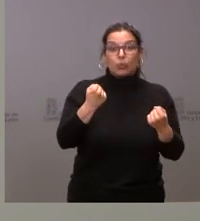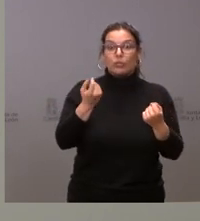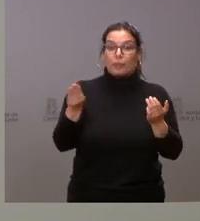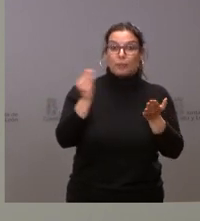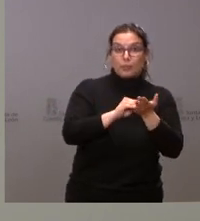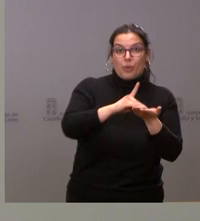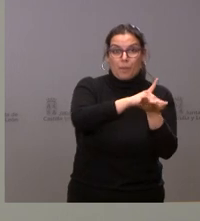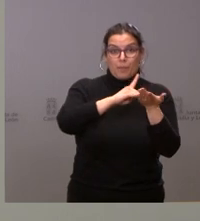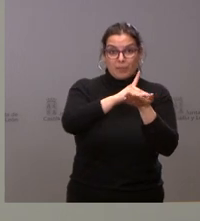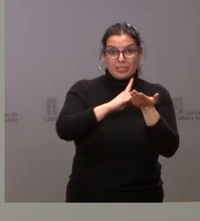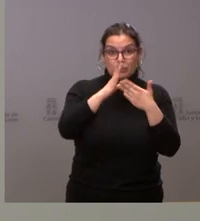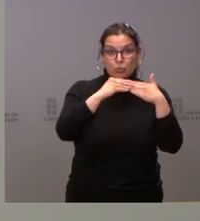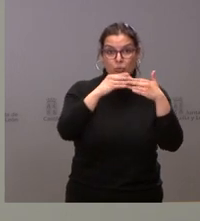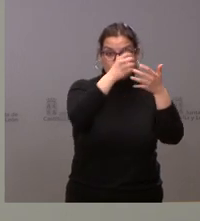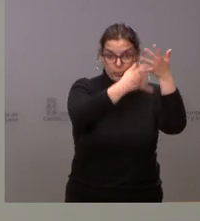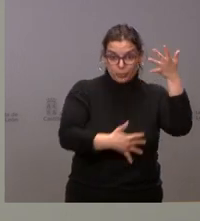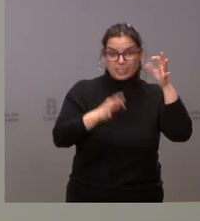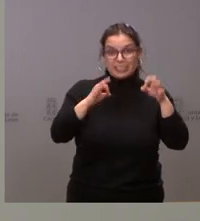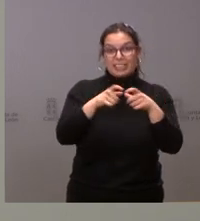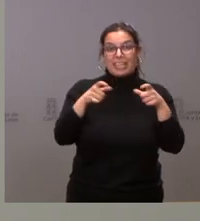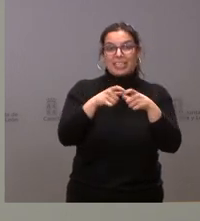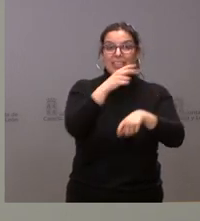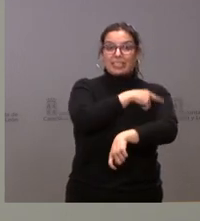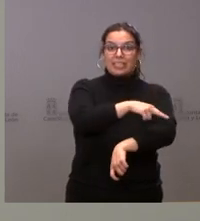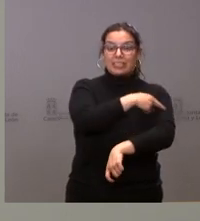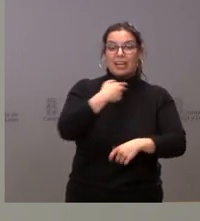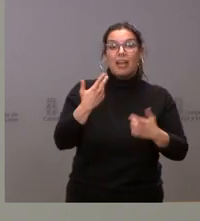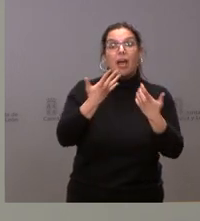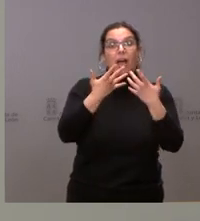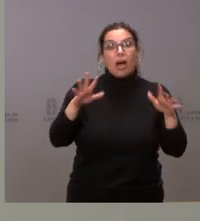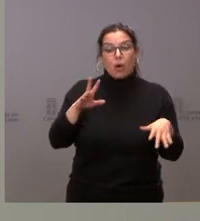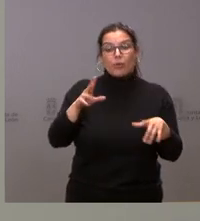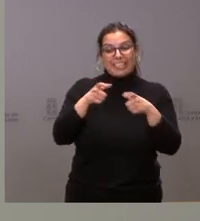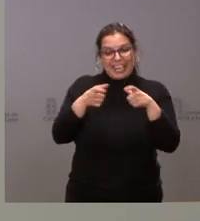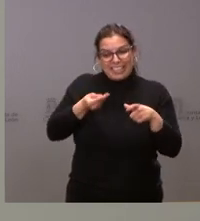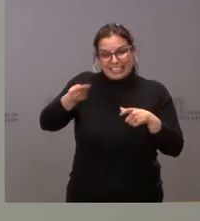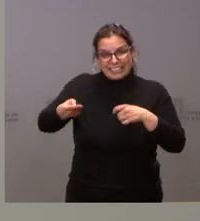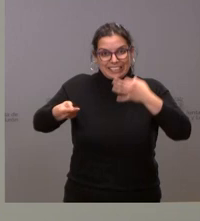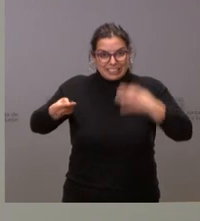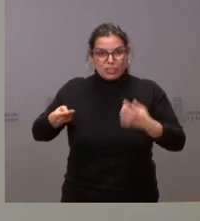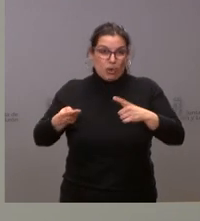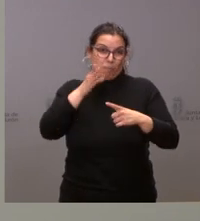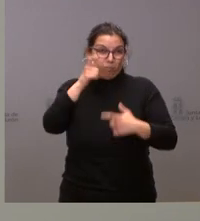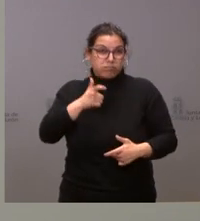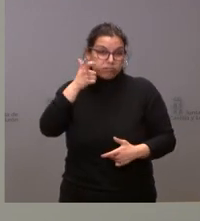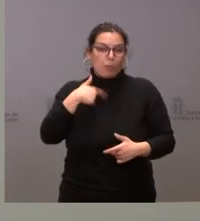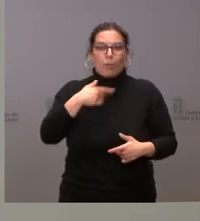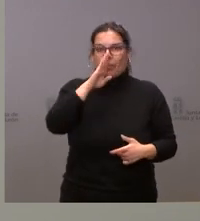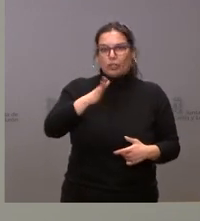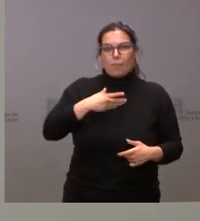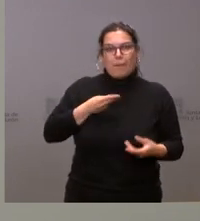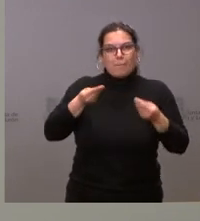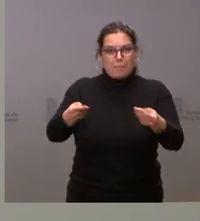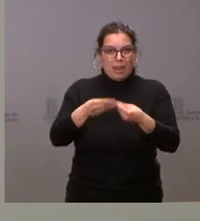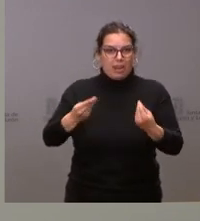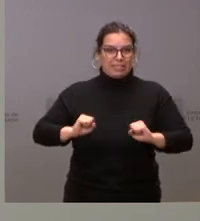de usuarios de la tarjeta sanitaria, aunque no tengan como tal ese documento acreditativo que tenemos